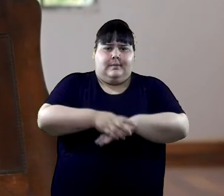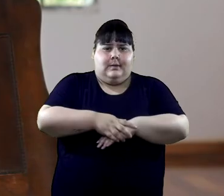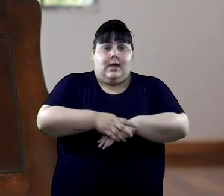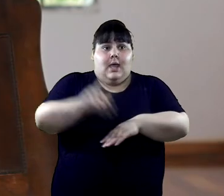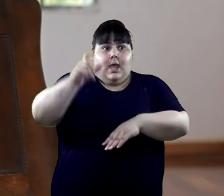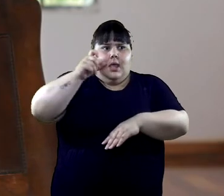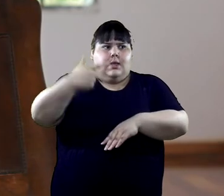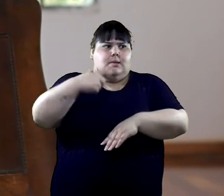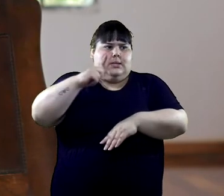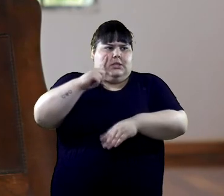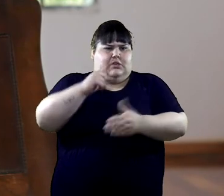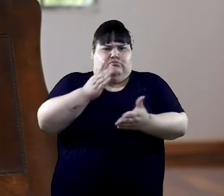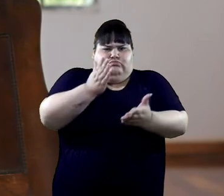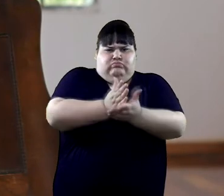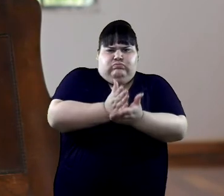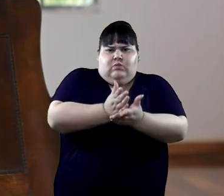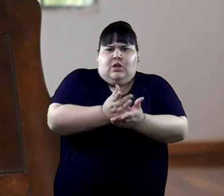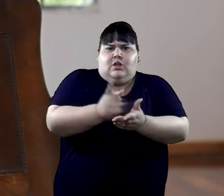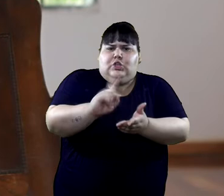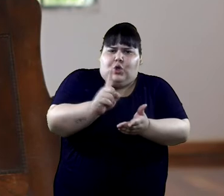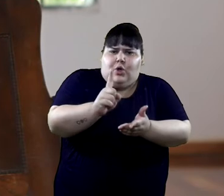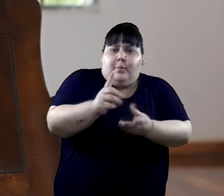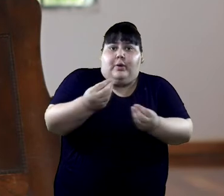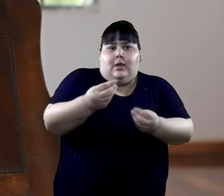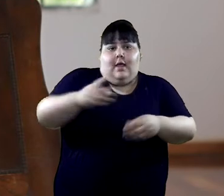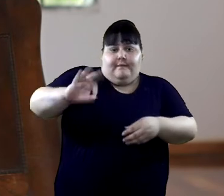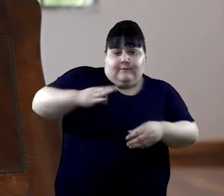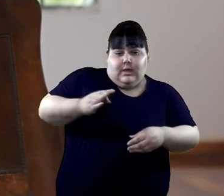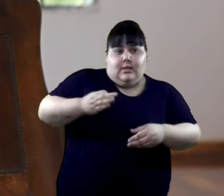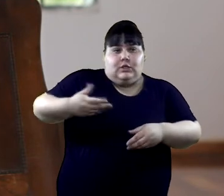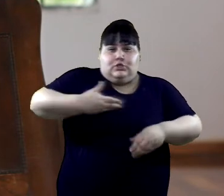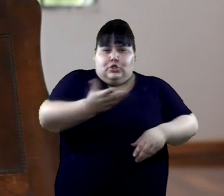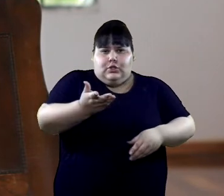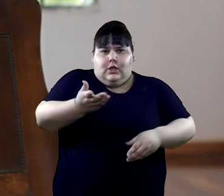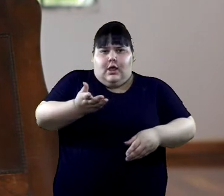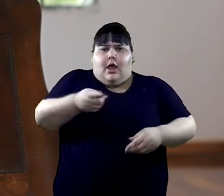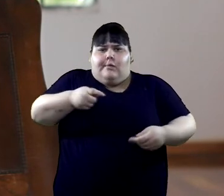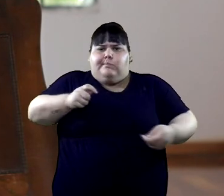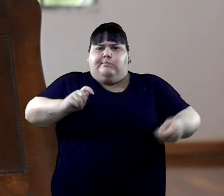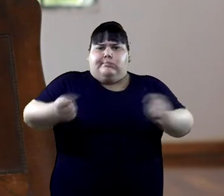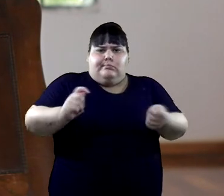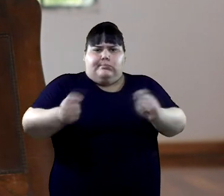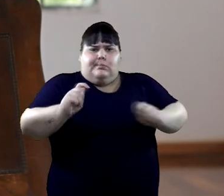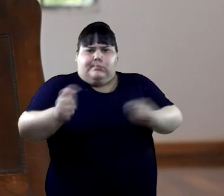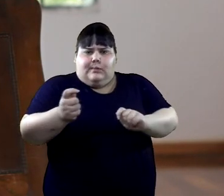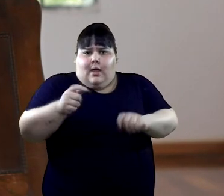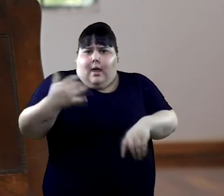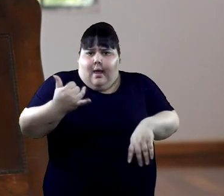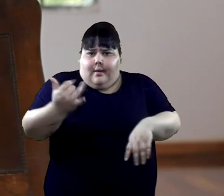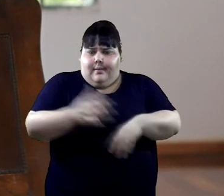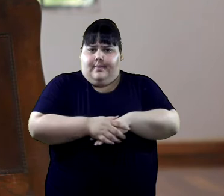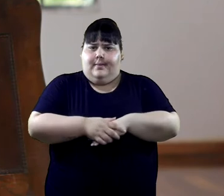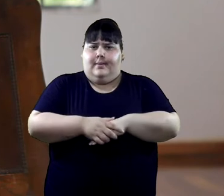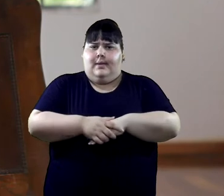No la podés poner a la ESI como algo estanco, porque la vida es dinámica, la sociedad es dinámica.